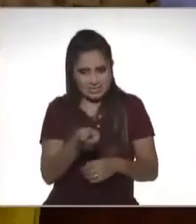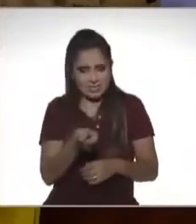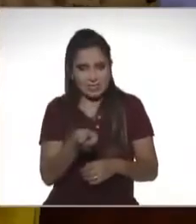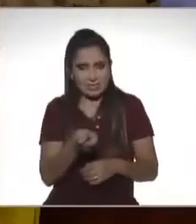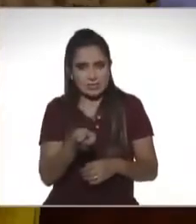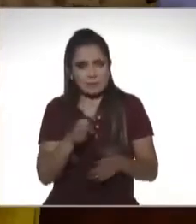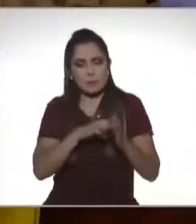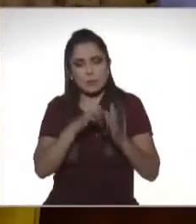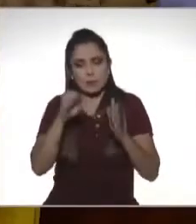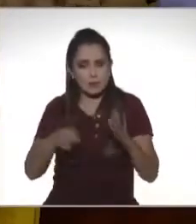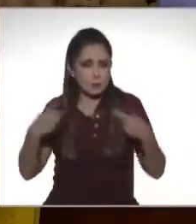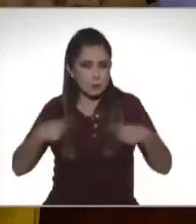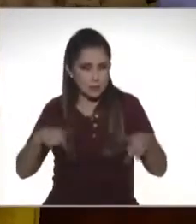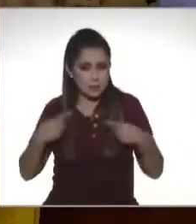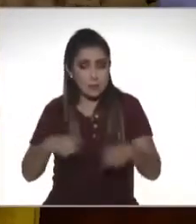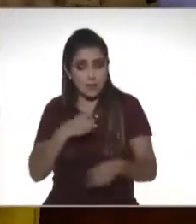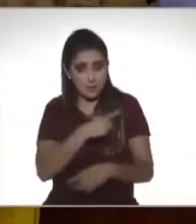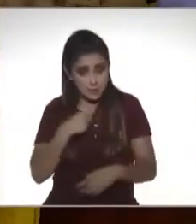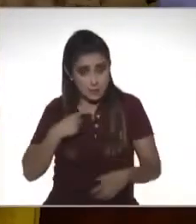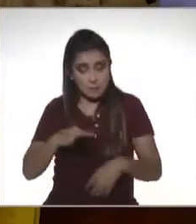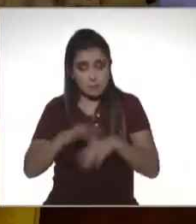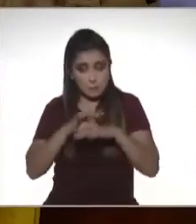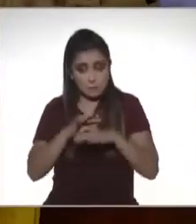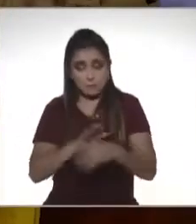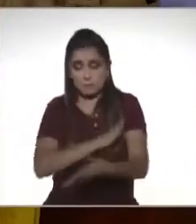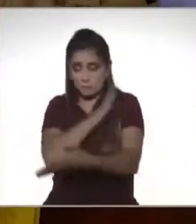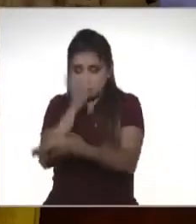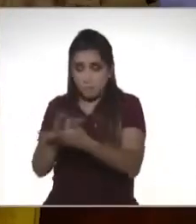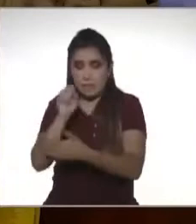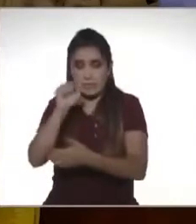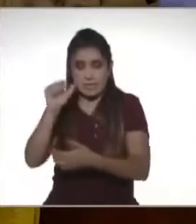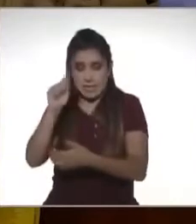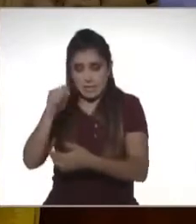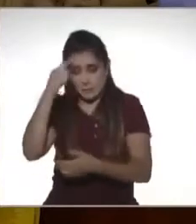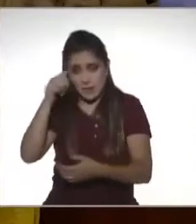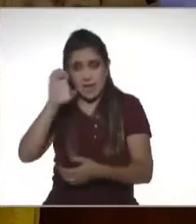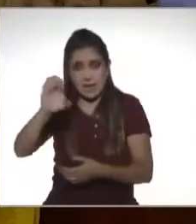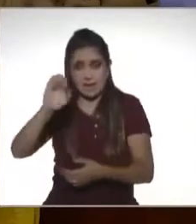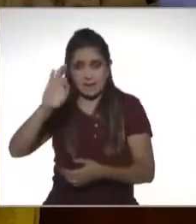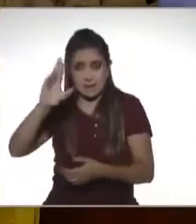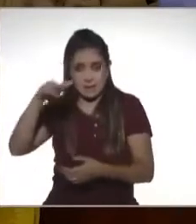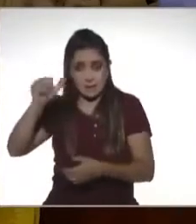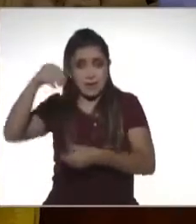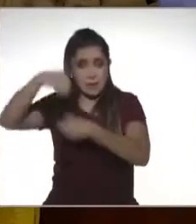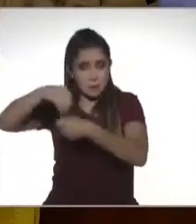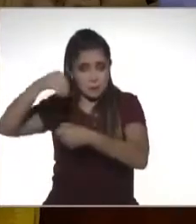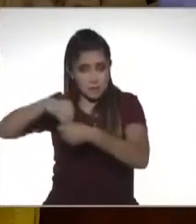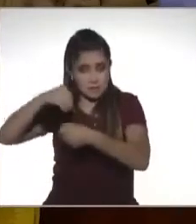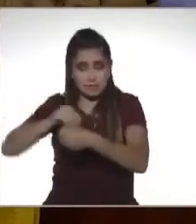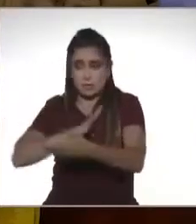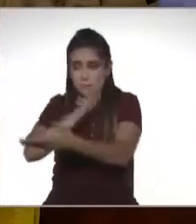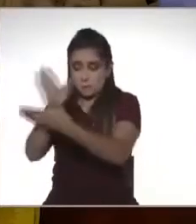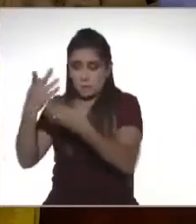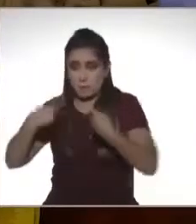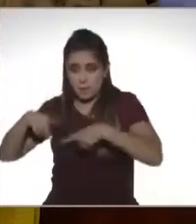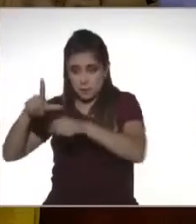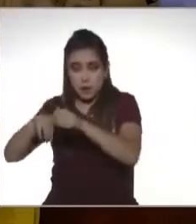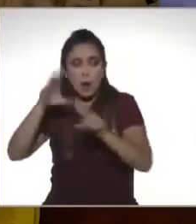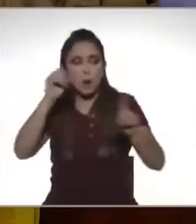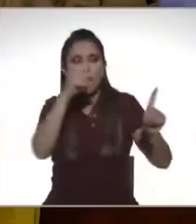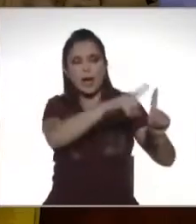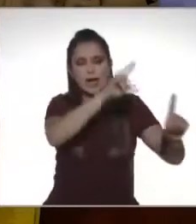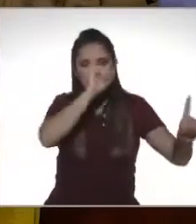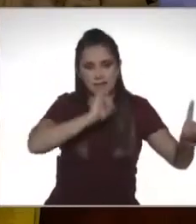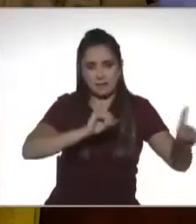en el caso de las personas, ¿sí tienen que asistir físicamente para conseguir su firma y su contraseña? ¿O eso también se puede hacer con el patrón?